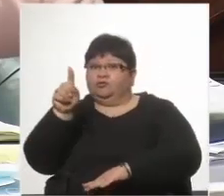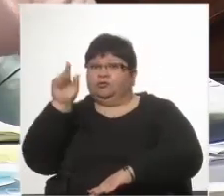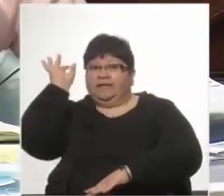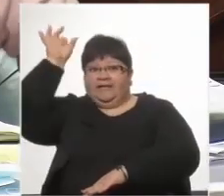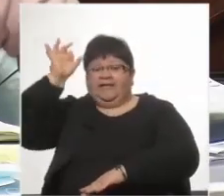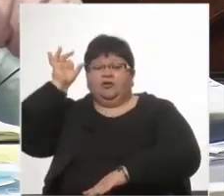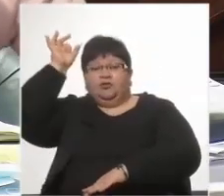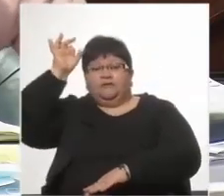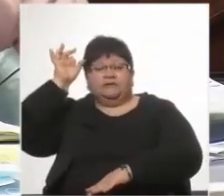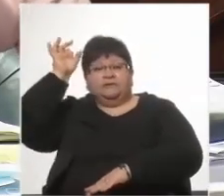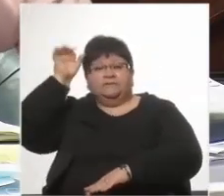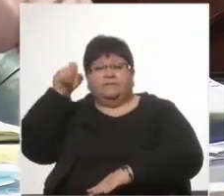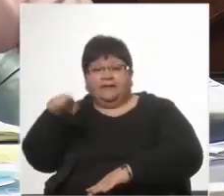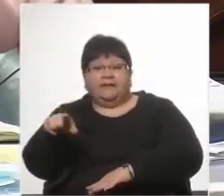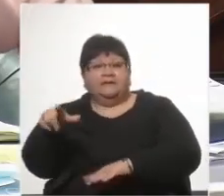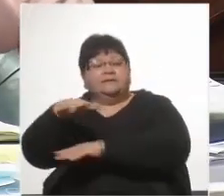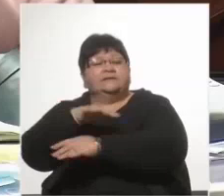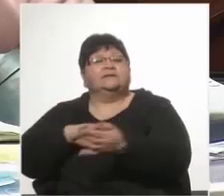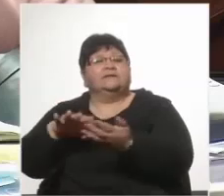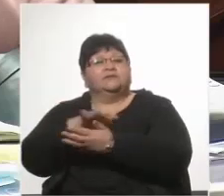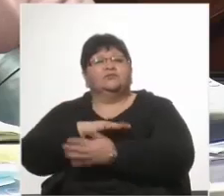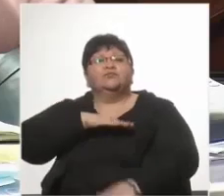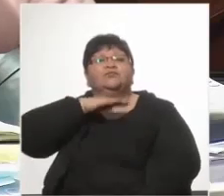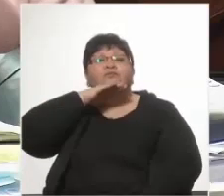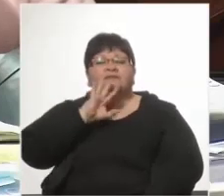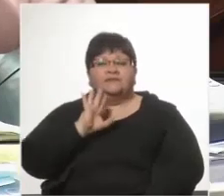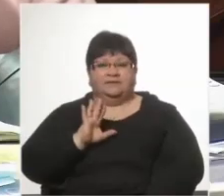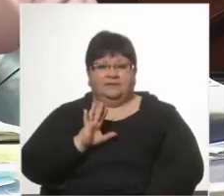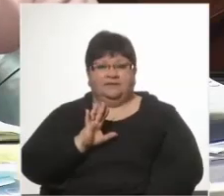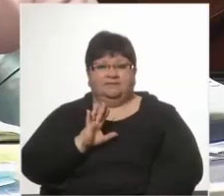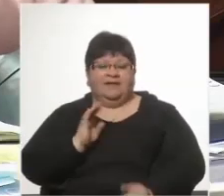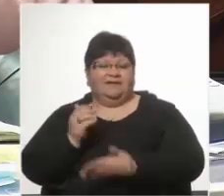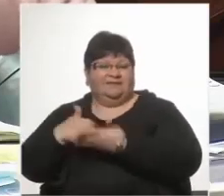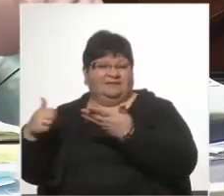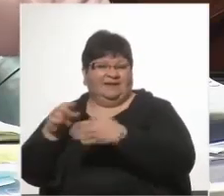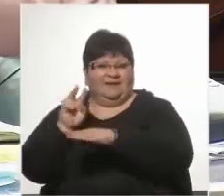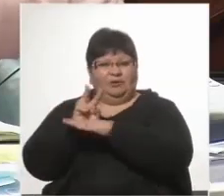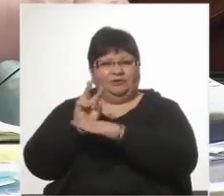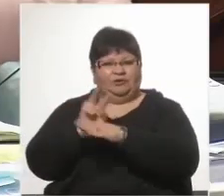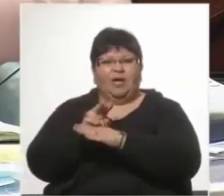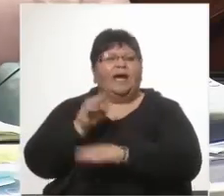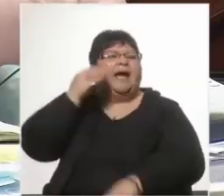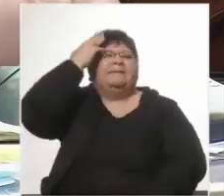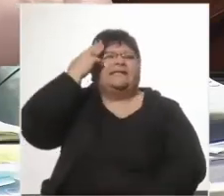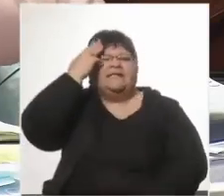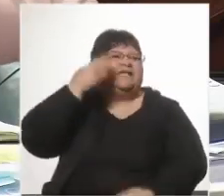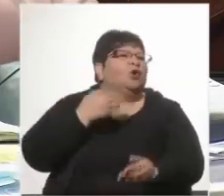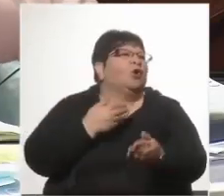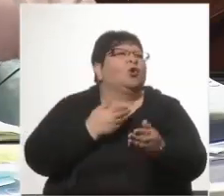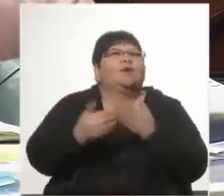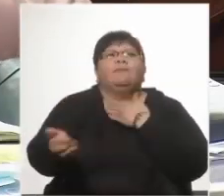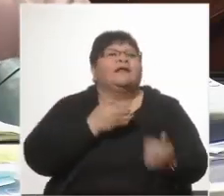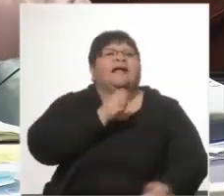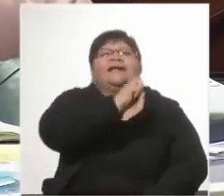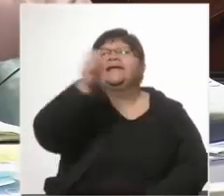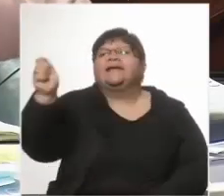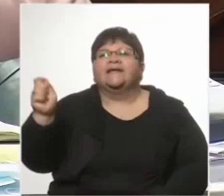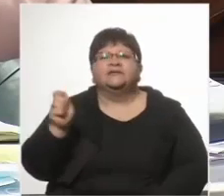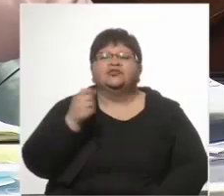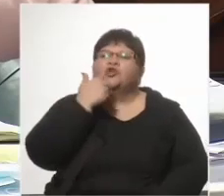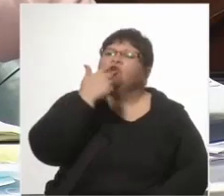en este caso es suficiente para levantarles los fueros. A Manini o a quien sea, yo lo dije